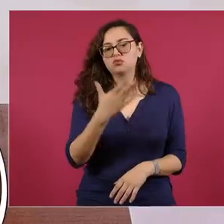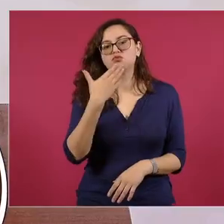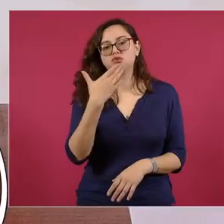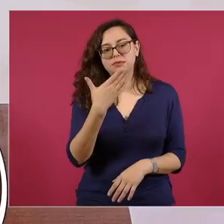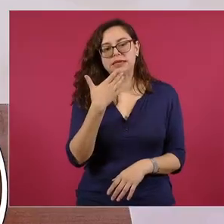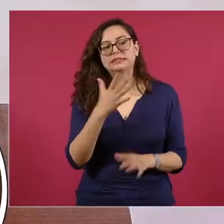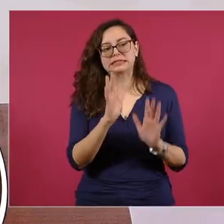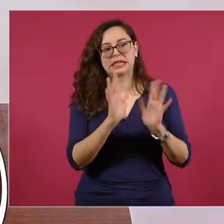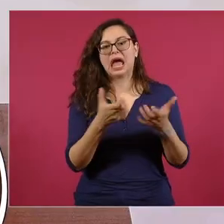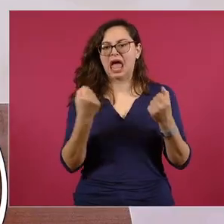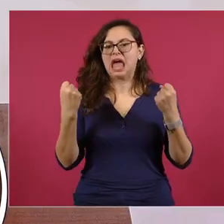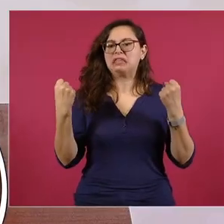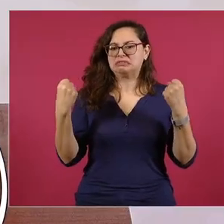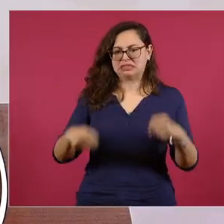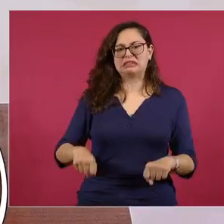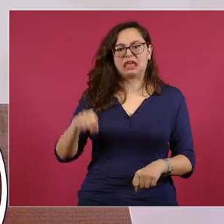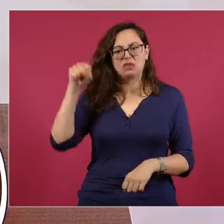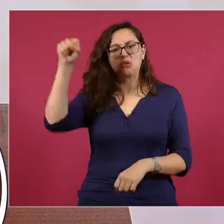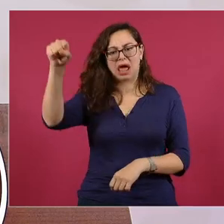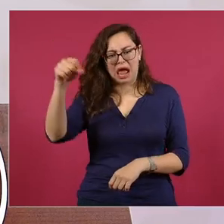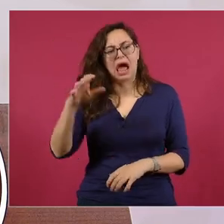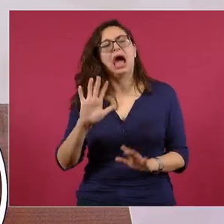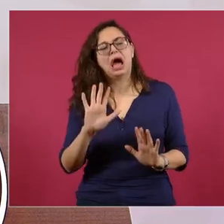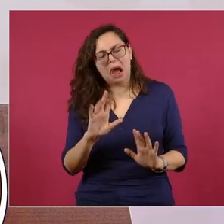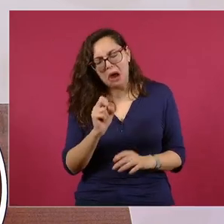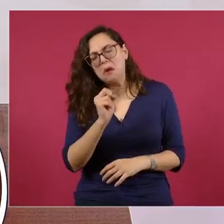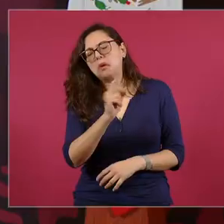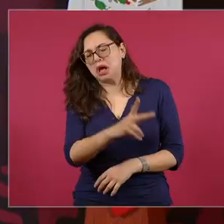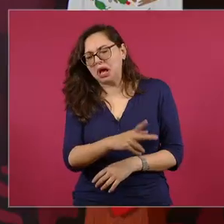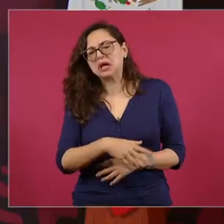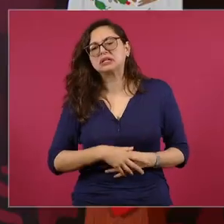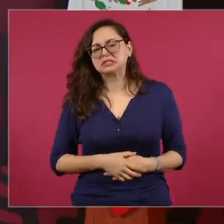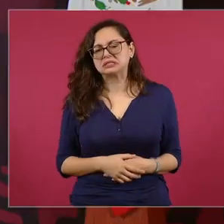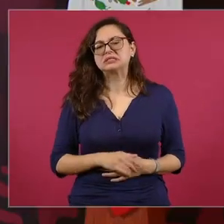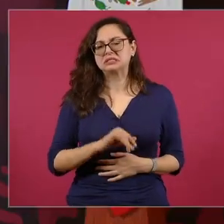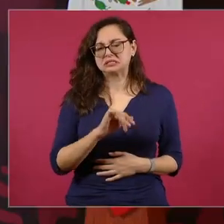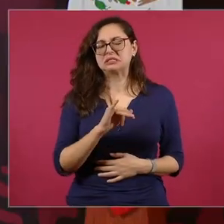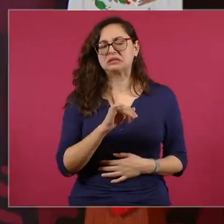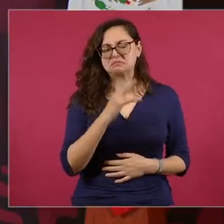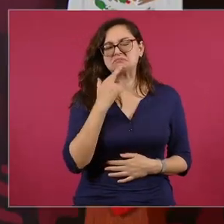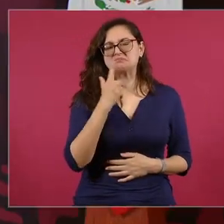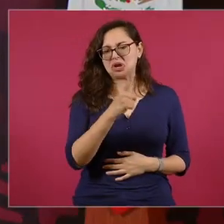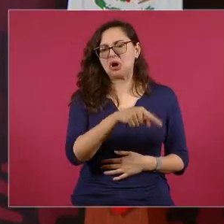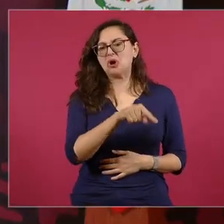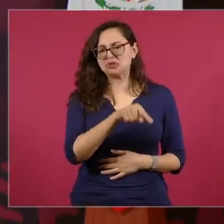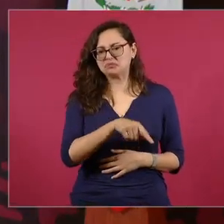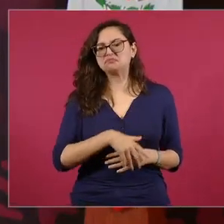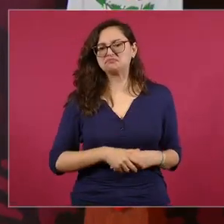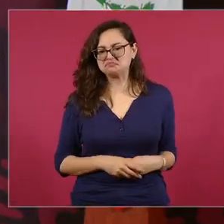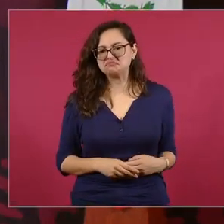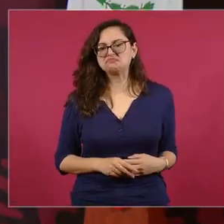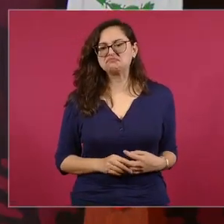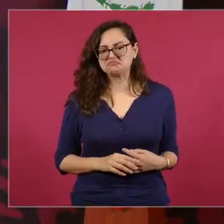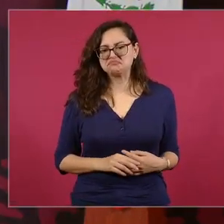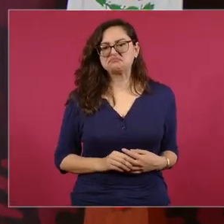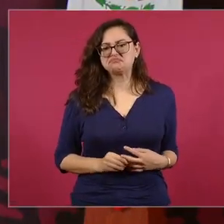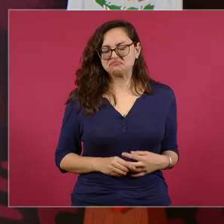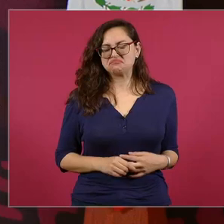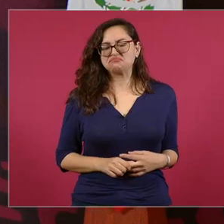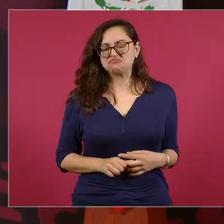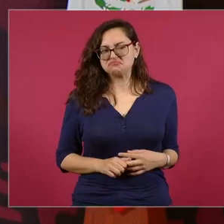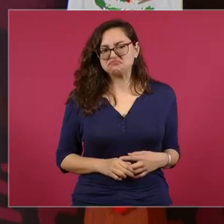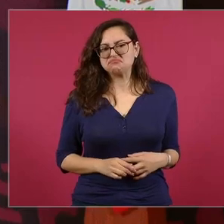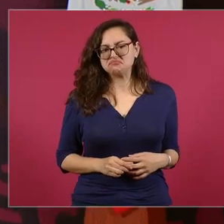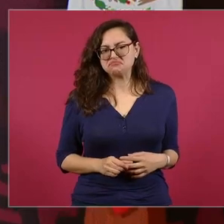dictadura sí está más cercano a lo que plantea